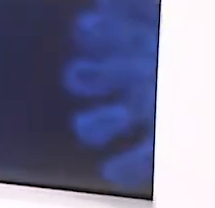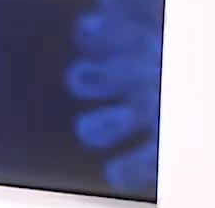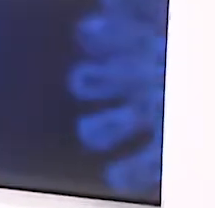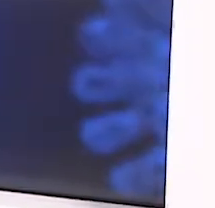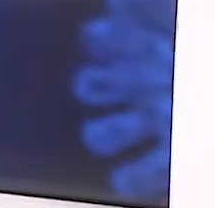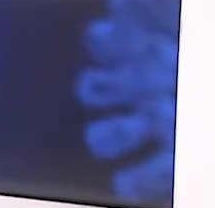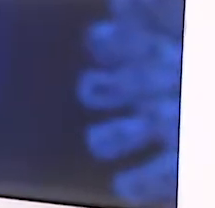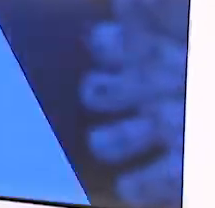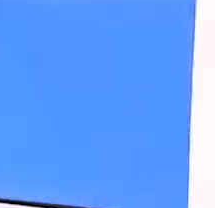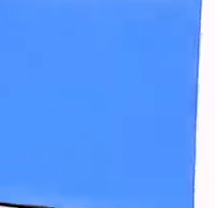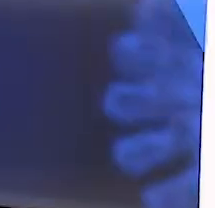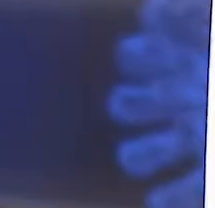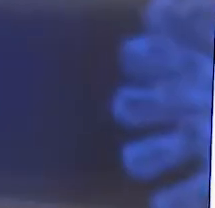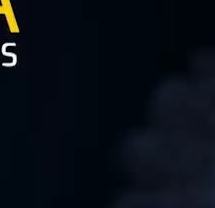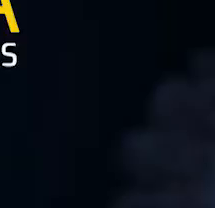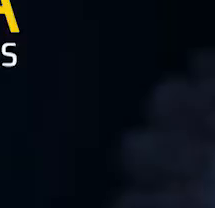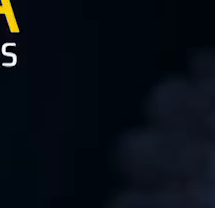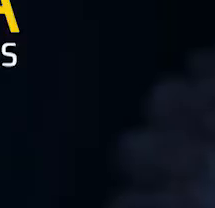COVID-19.